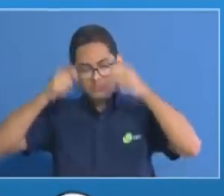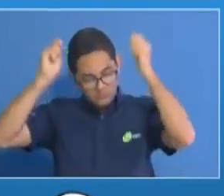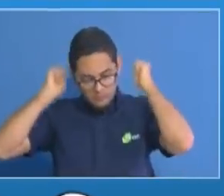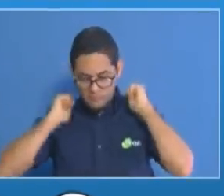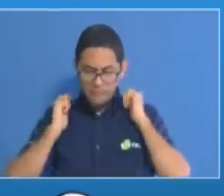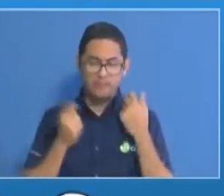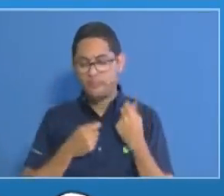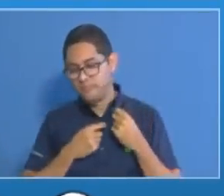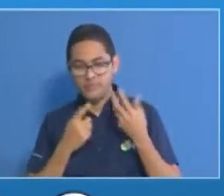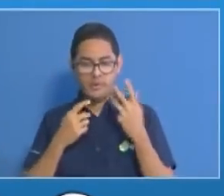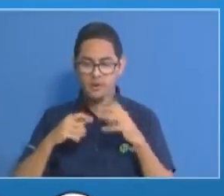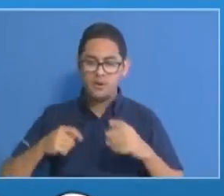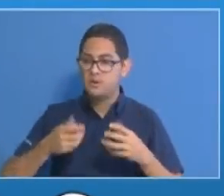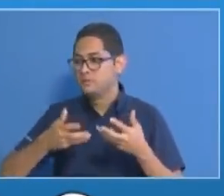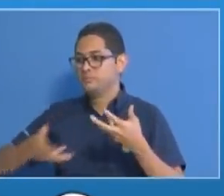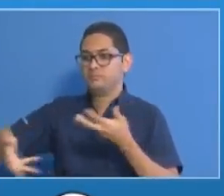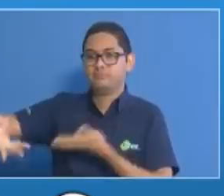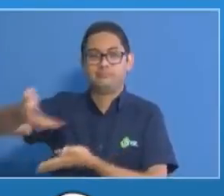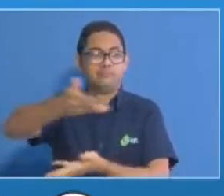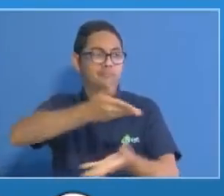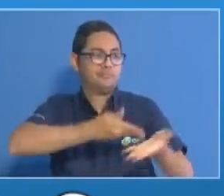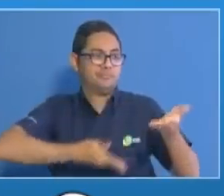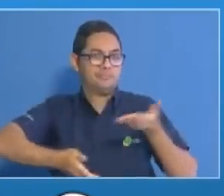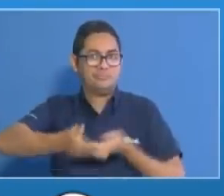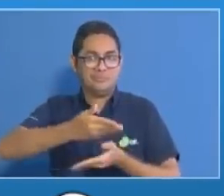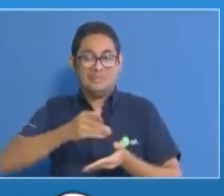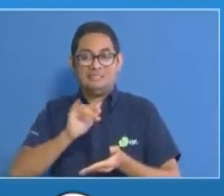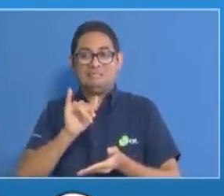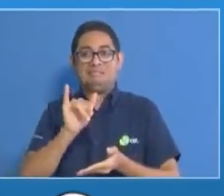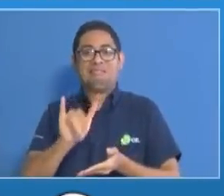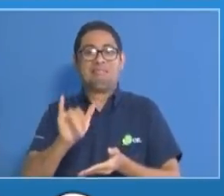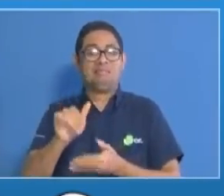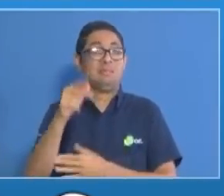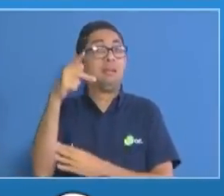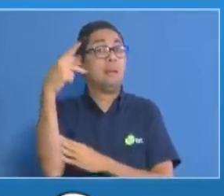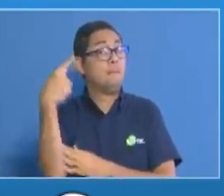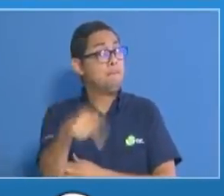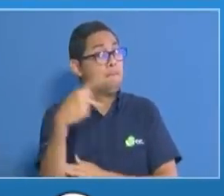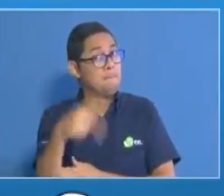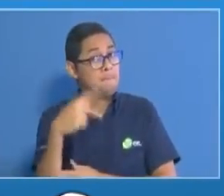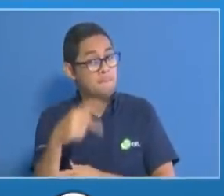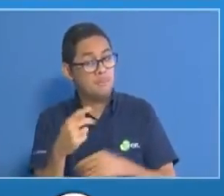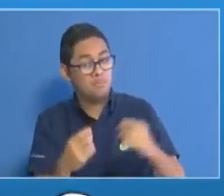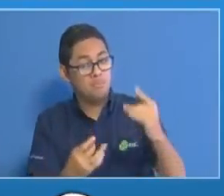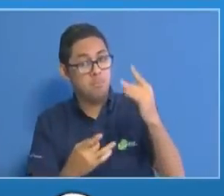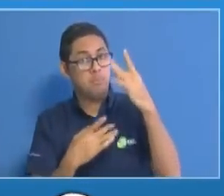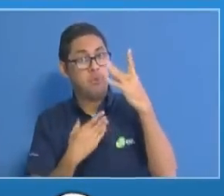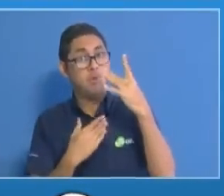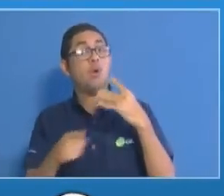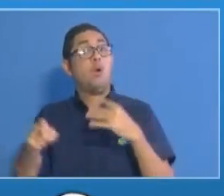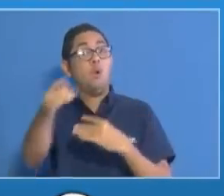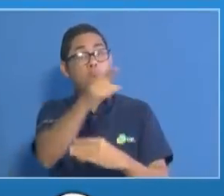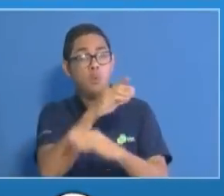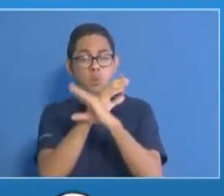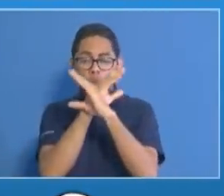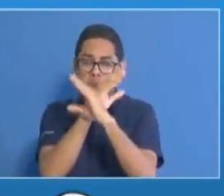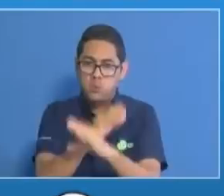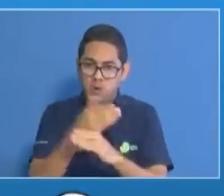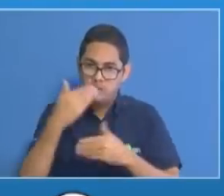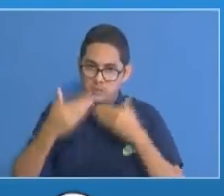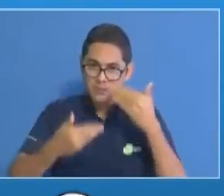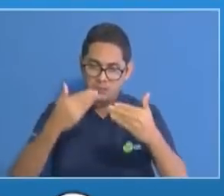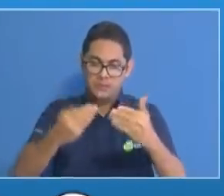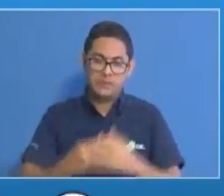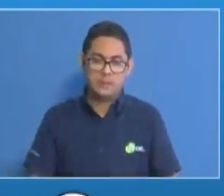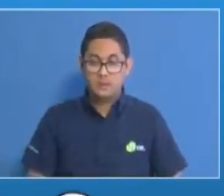y comparten con los compañeros. Son puntos vulnerables que tenemos que reforzar. Otro